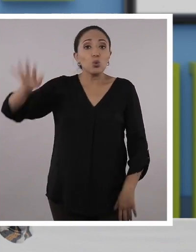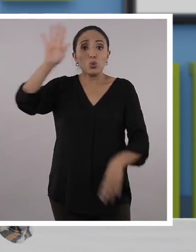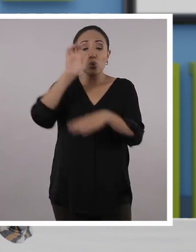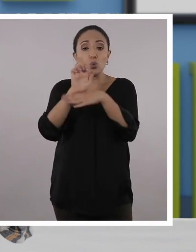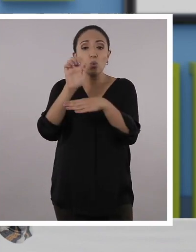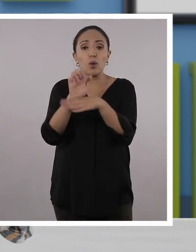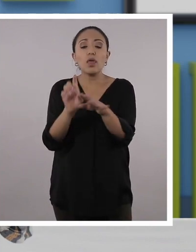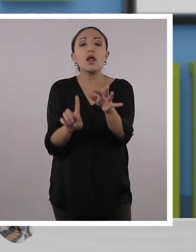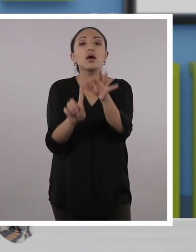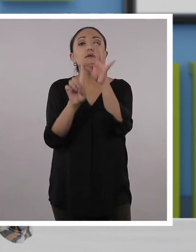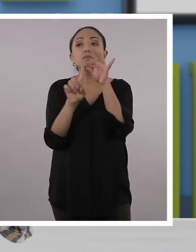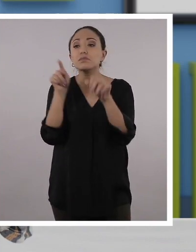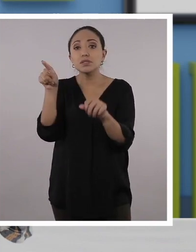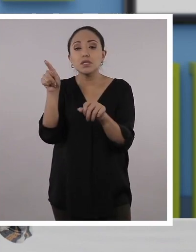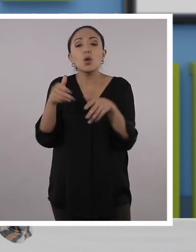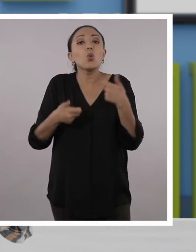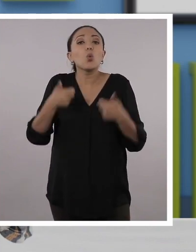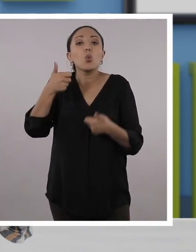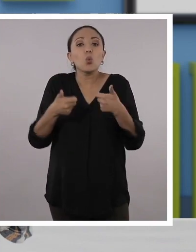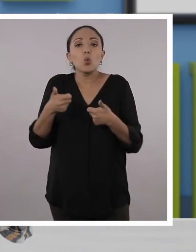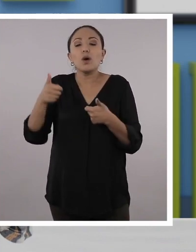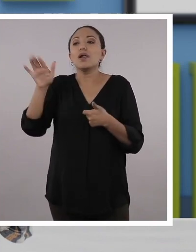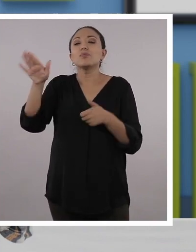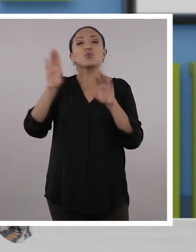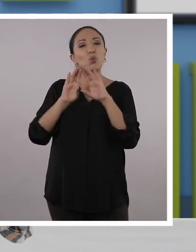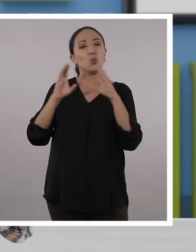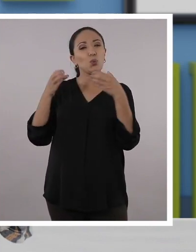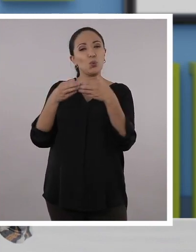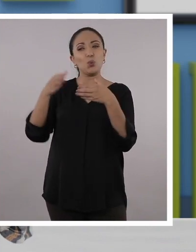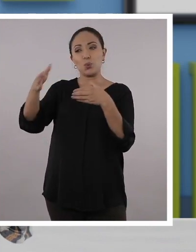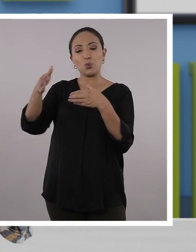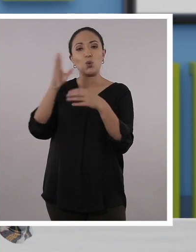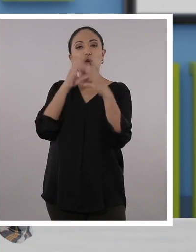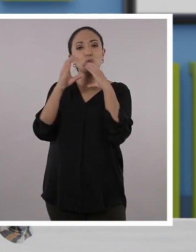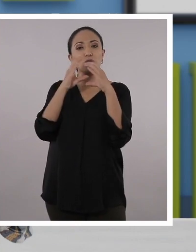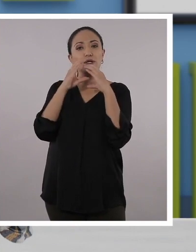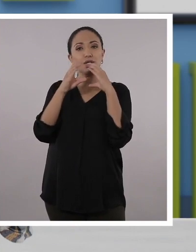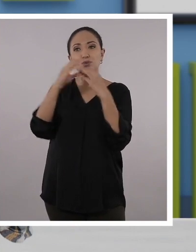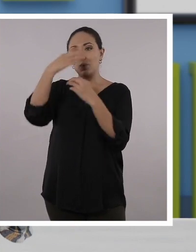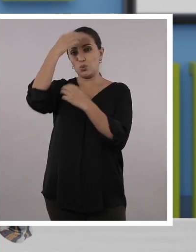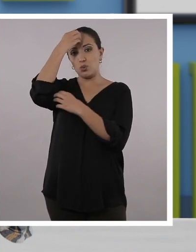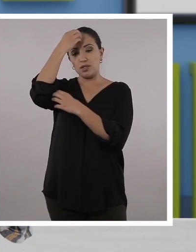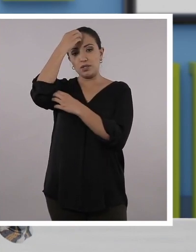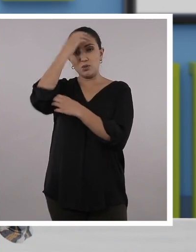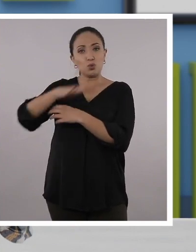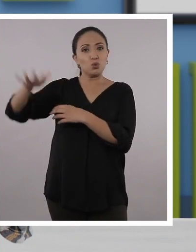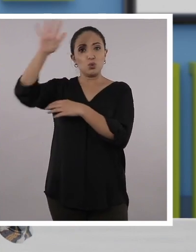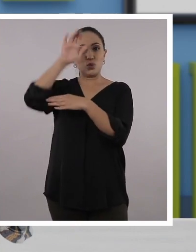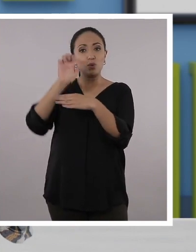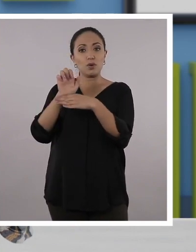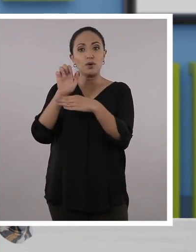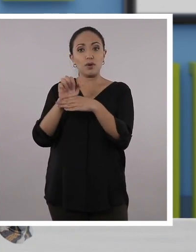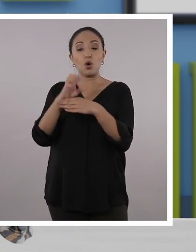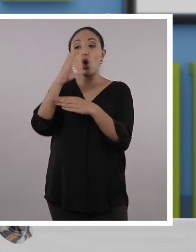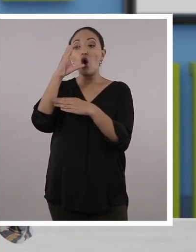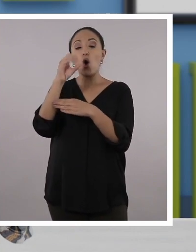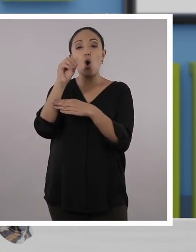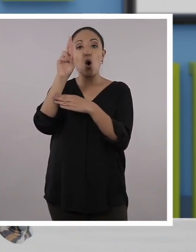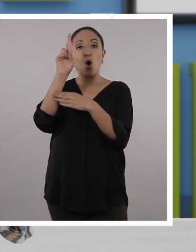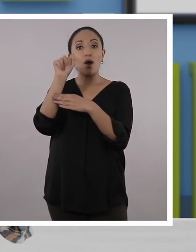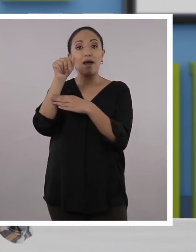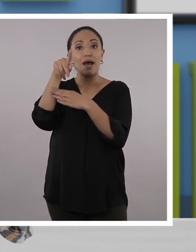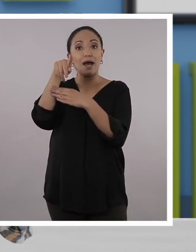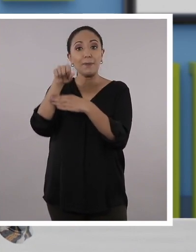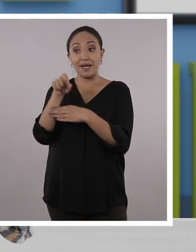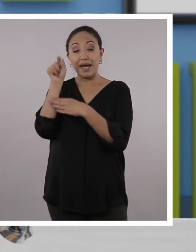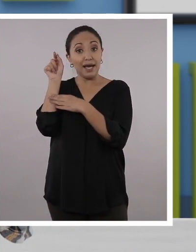nacional. Y en especial, las radios de la Coordinadora de Medios Comunitarios Populares Educativos del país, o